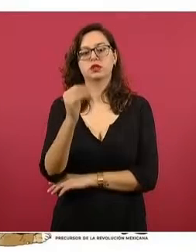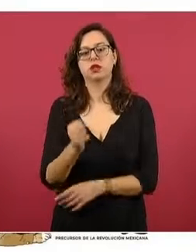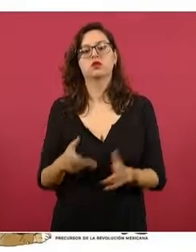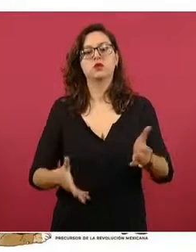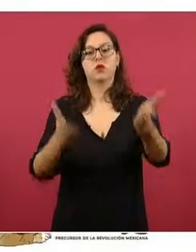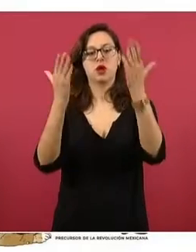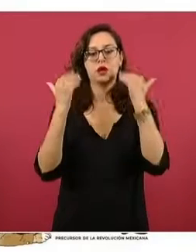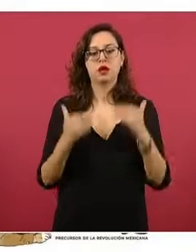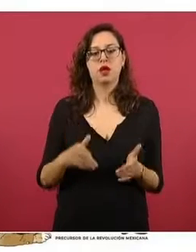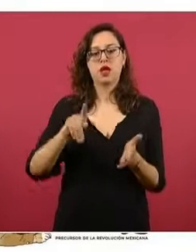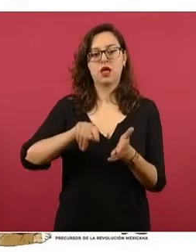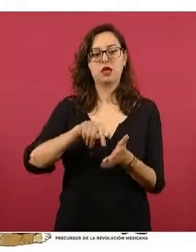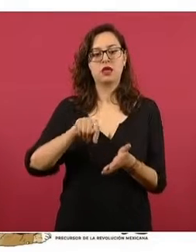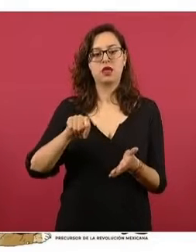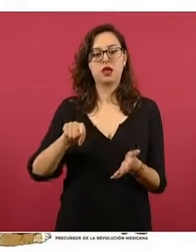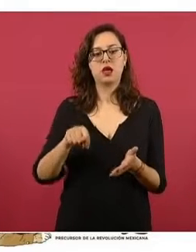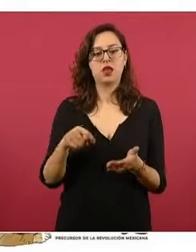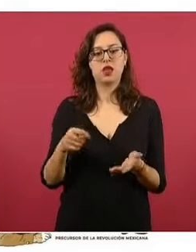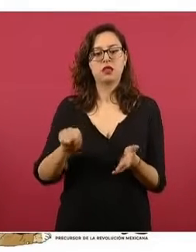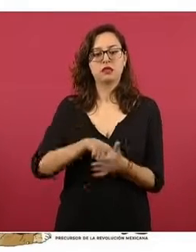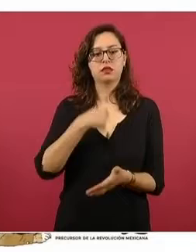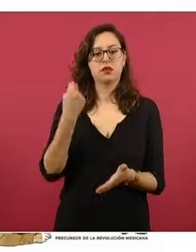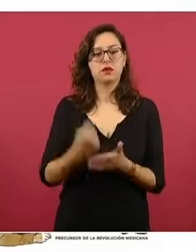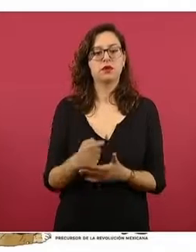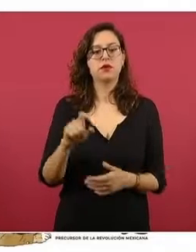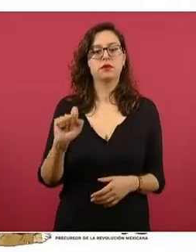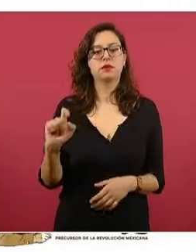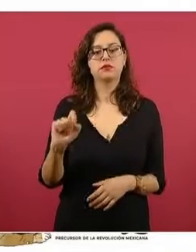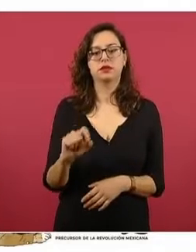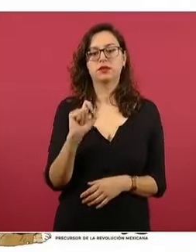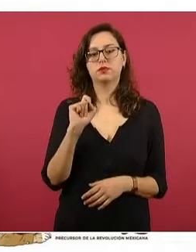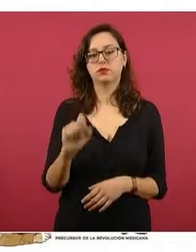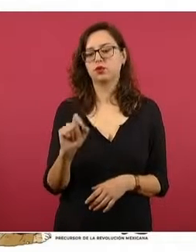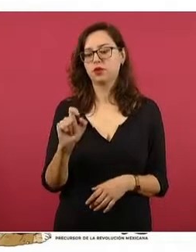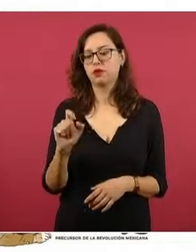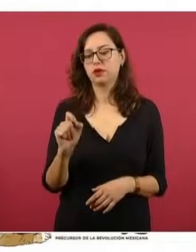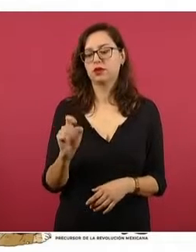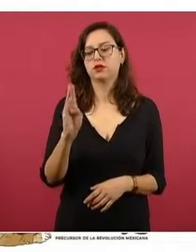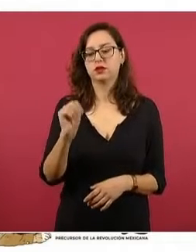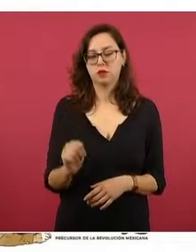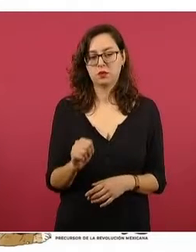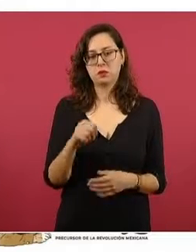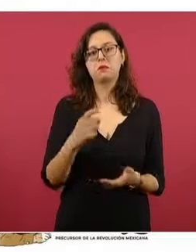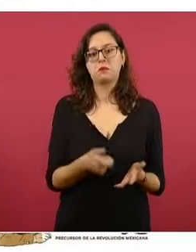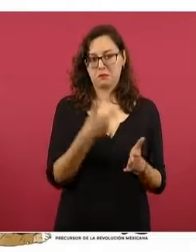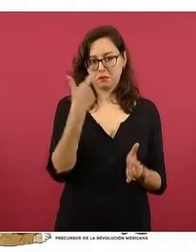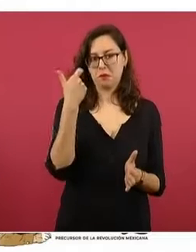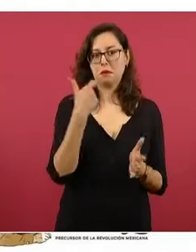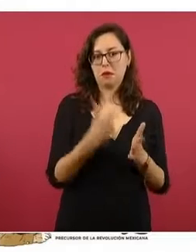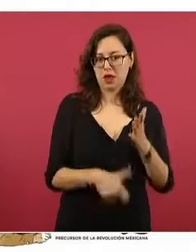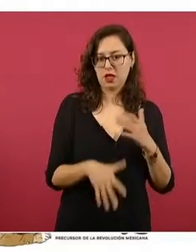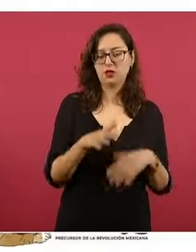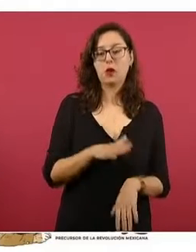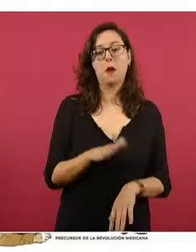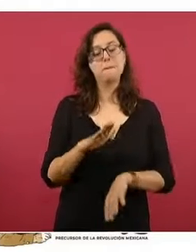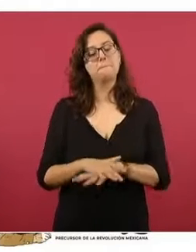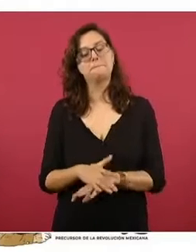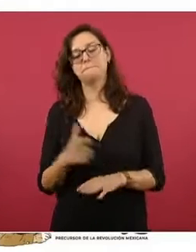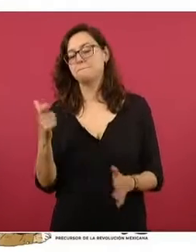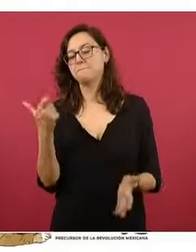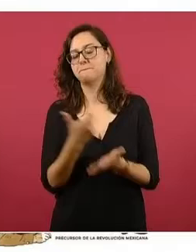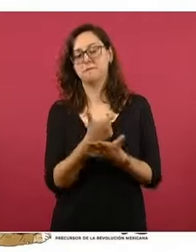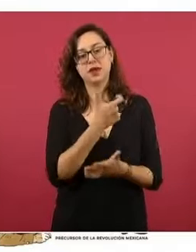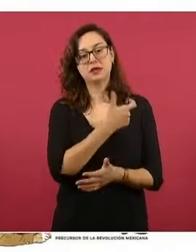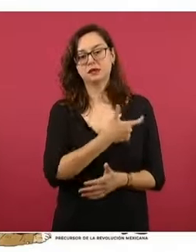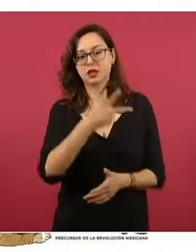centavos de franquicia Pemex en Tampico, Tamaulipas. Así tenemos un referente de cuál es el precio más bajo. Y un referente de